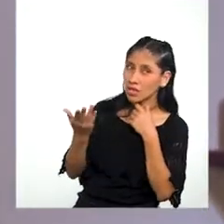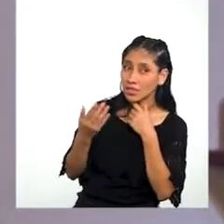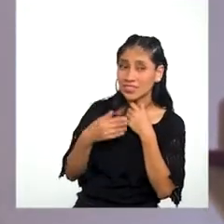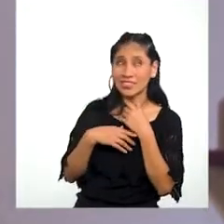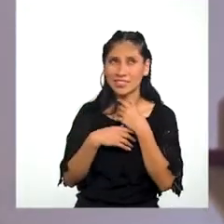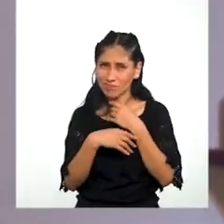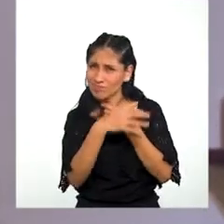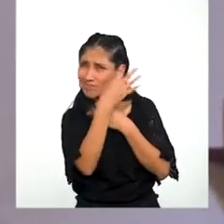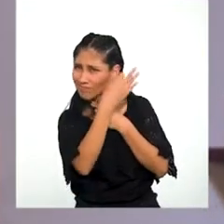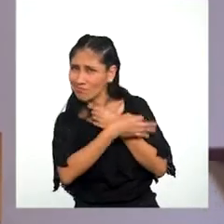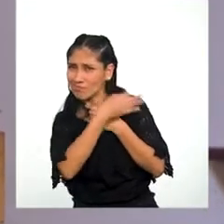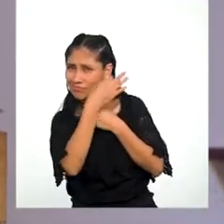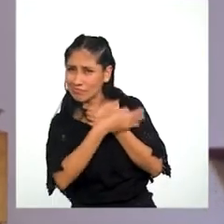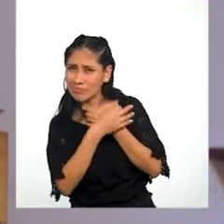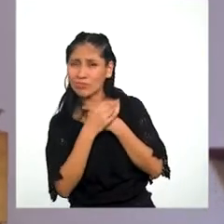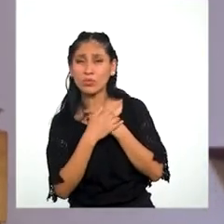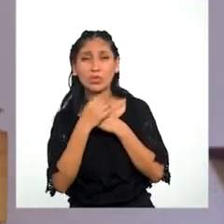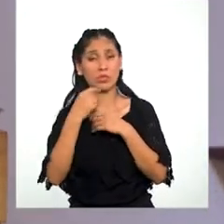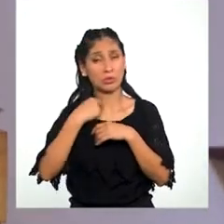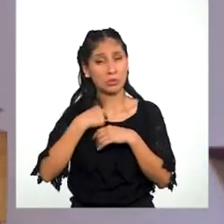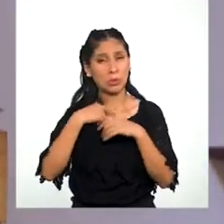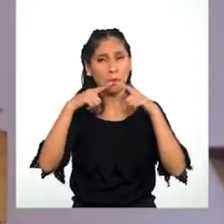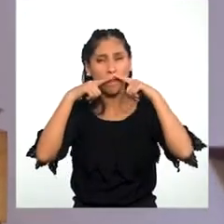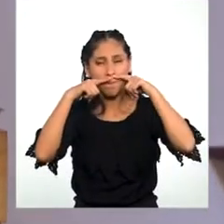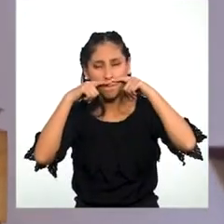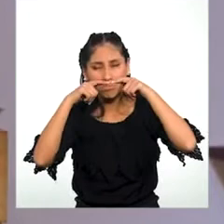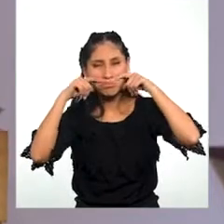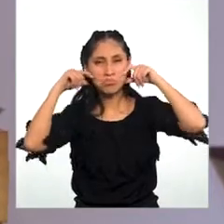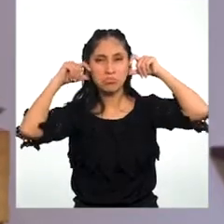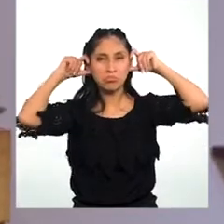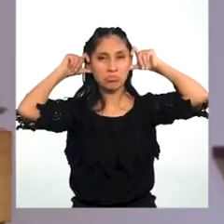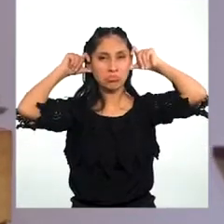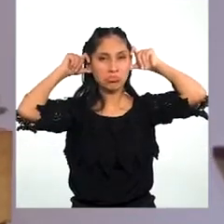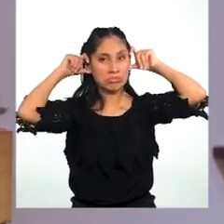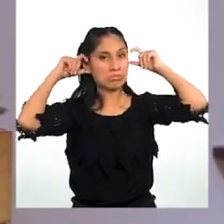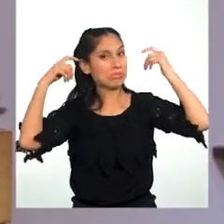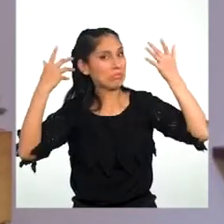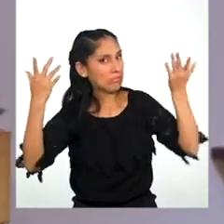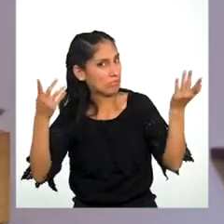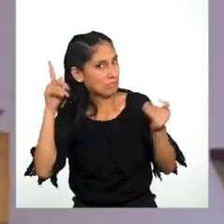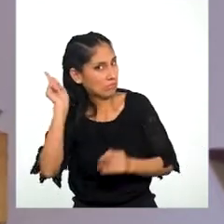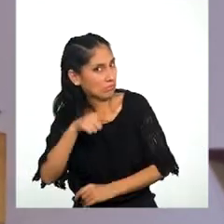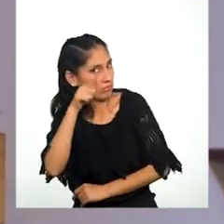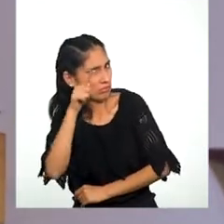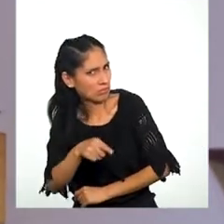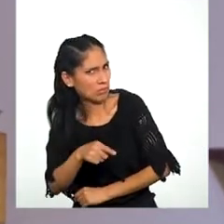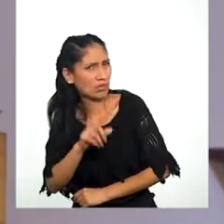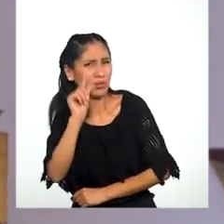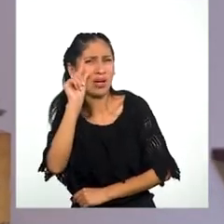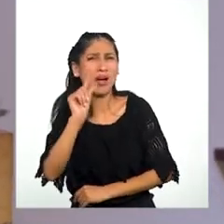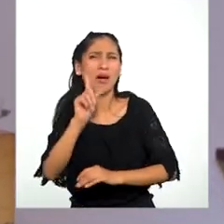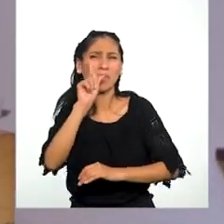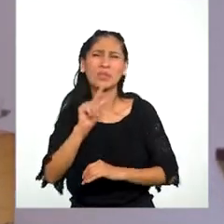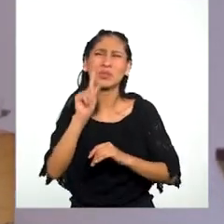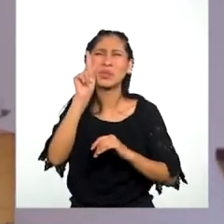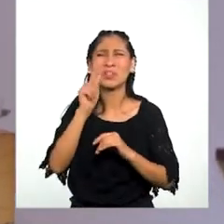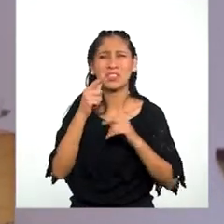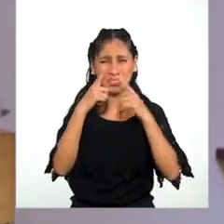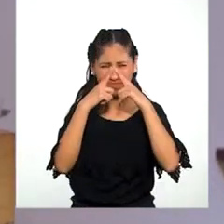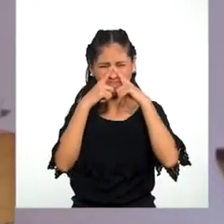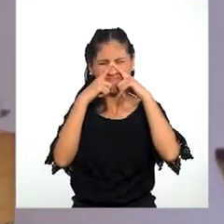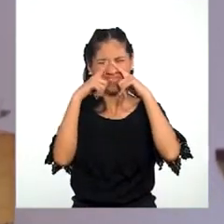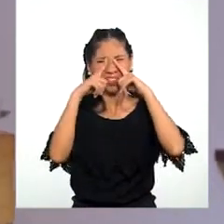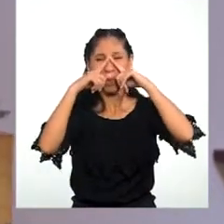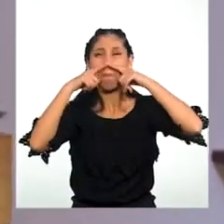Es verdad Alexa Yo no he estado usando bien La mascarilla todo el tiempo Y me la bajaba un ratito Porque Me